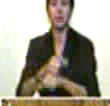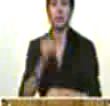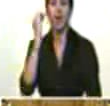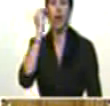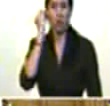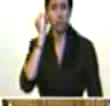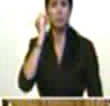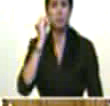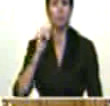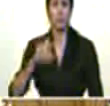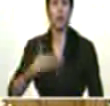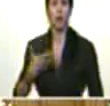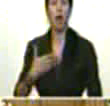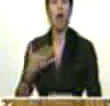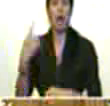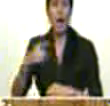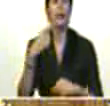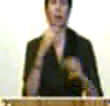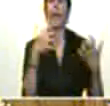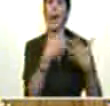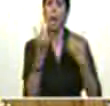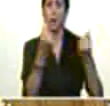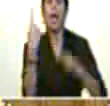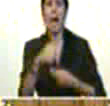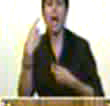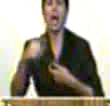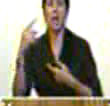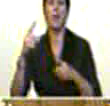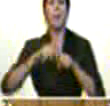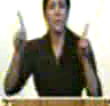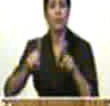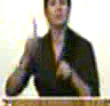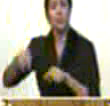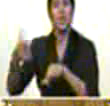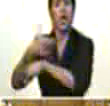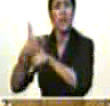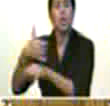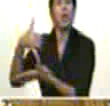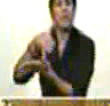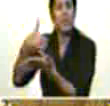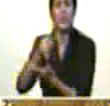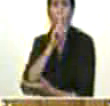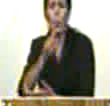capacidades que se tienen de la guerra y del sabotaje mucho más allá no tenemos excusa